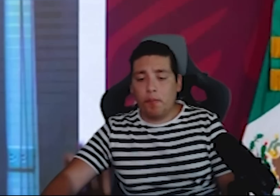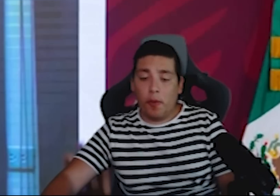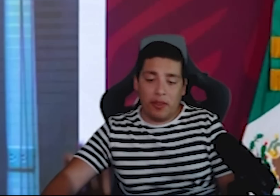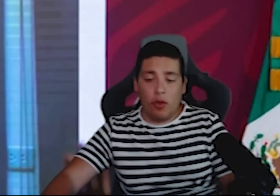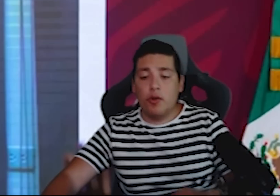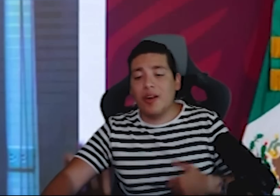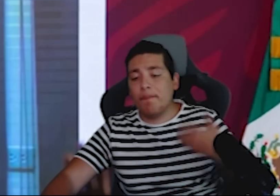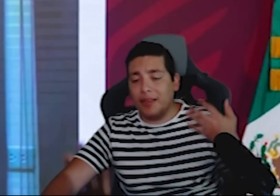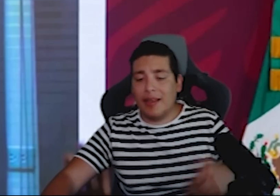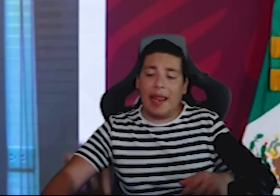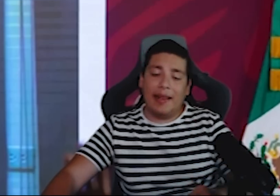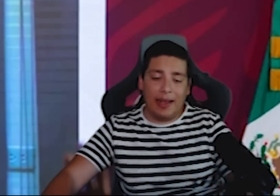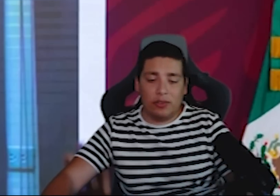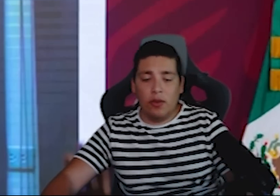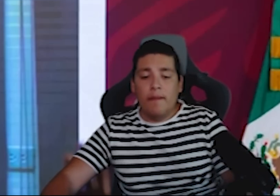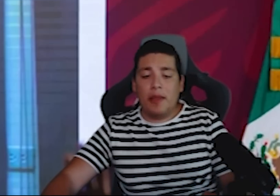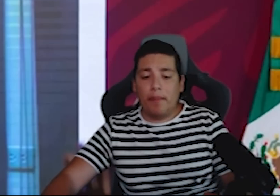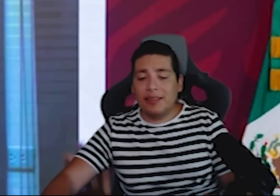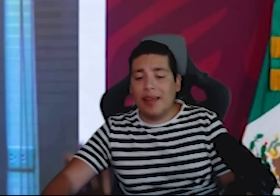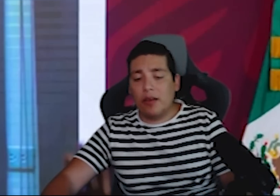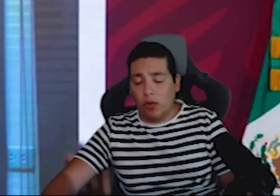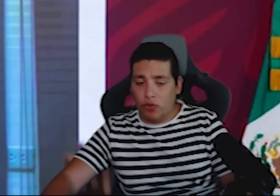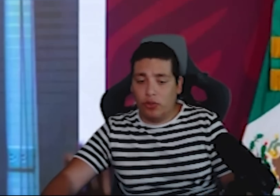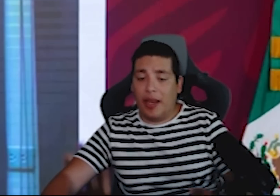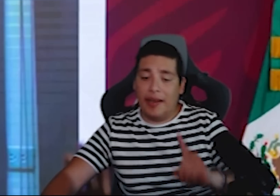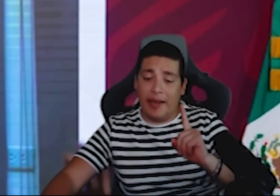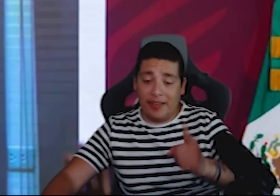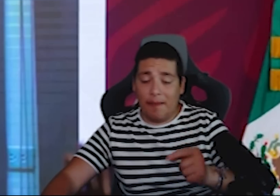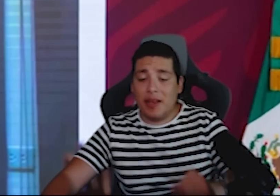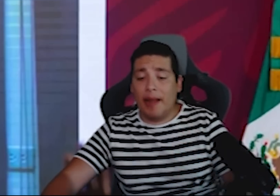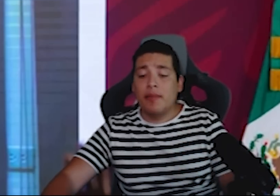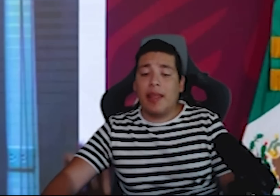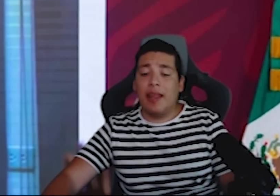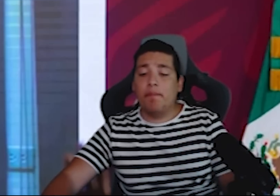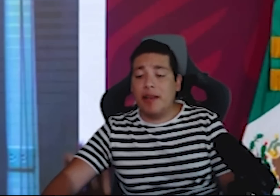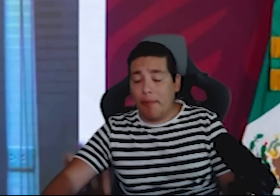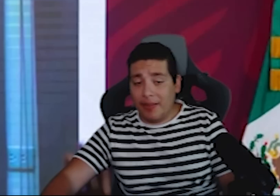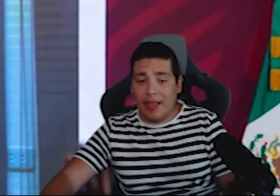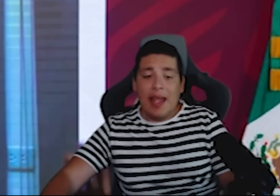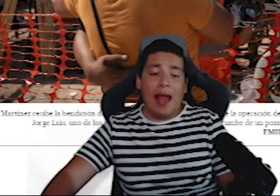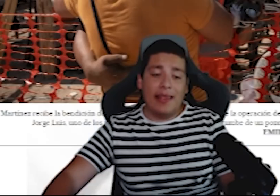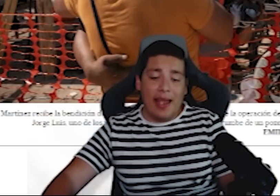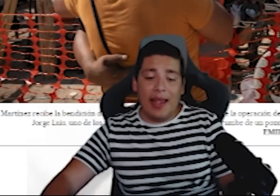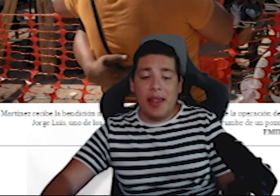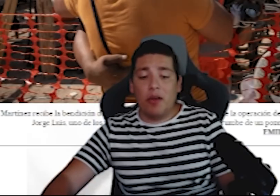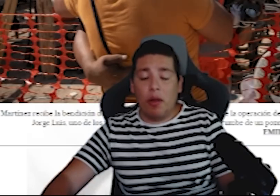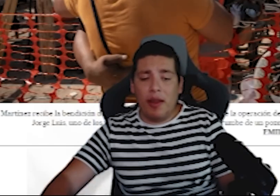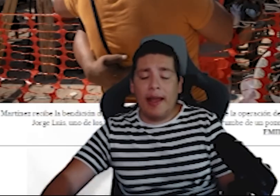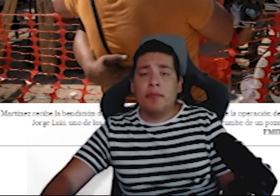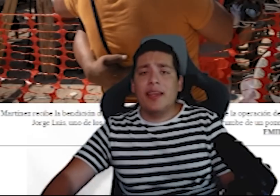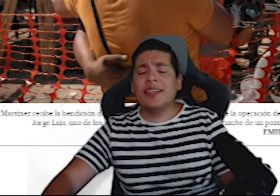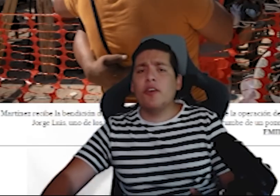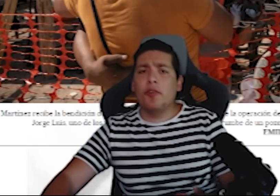Obrador prometió no repetir el caso de pasta de conchos en esta mina el pinabete allá en